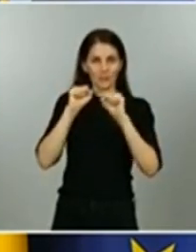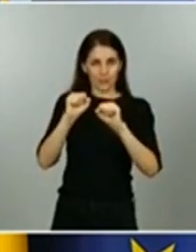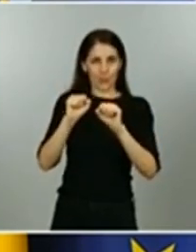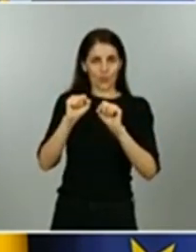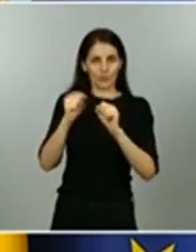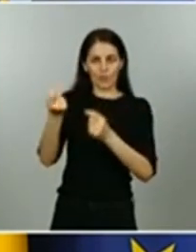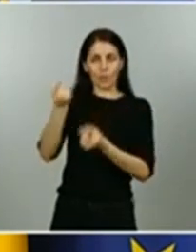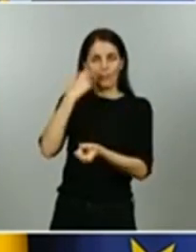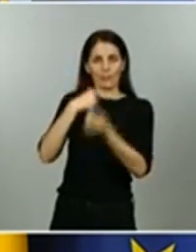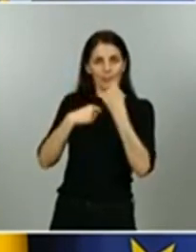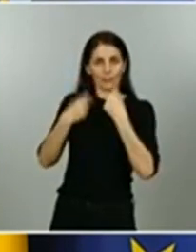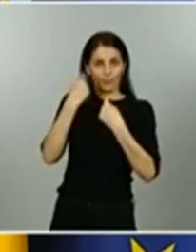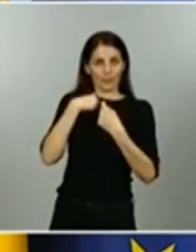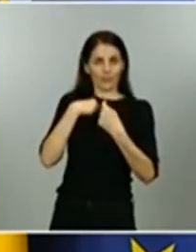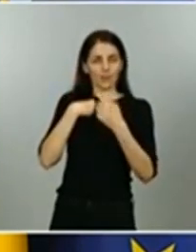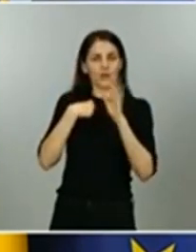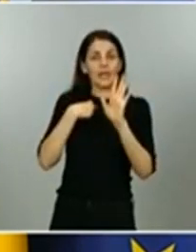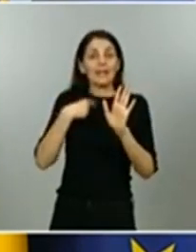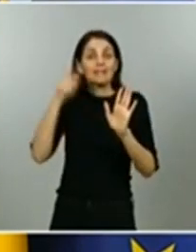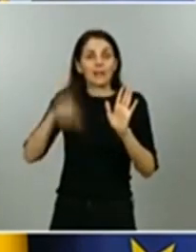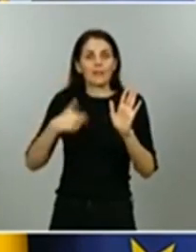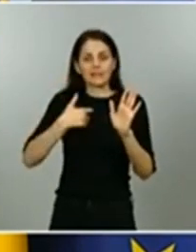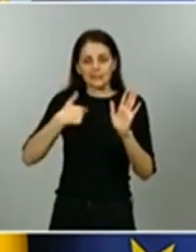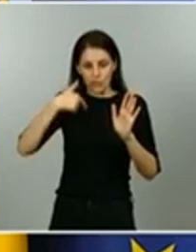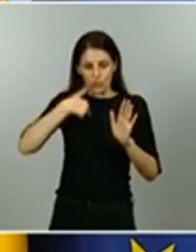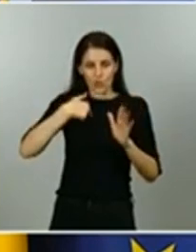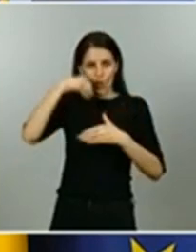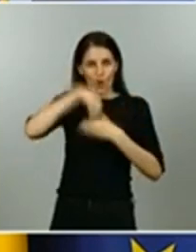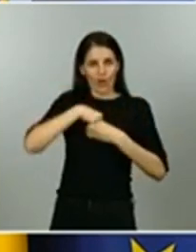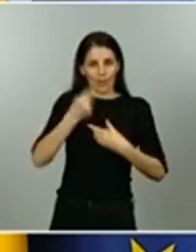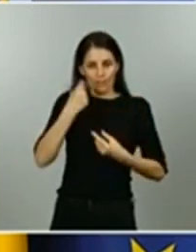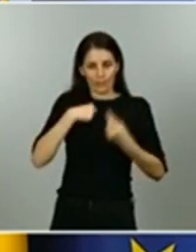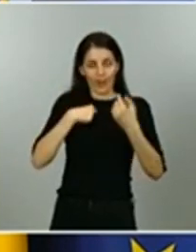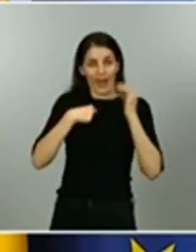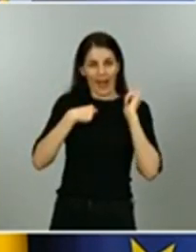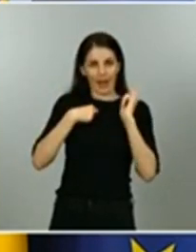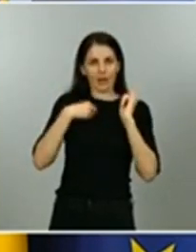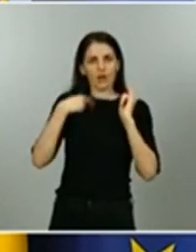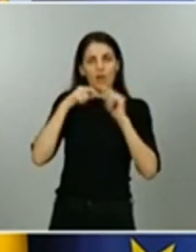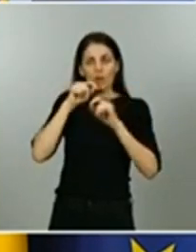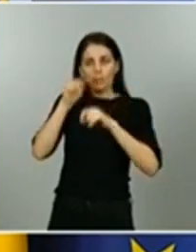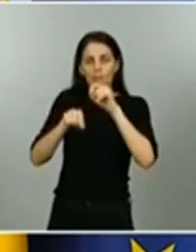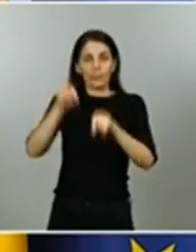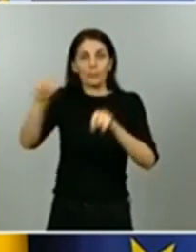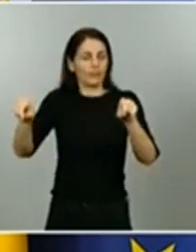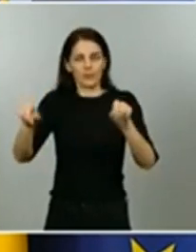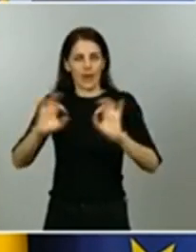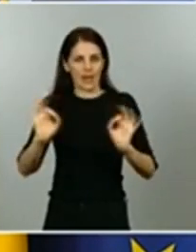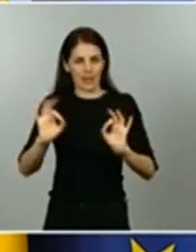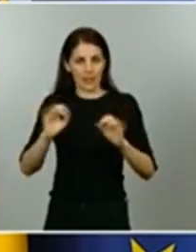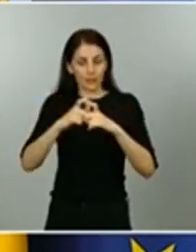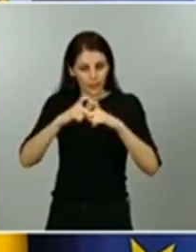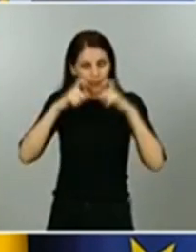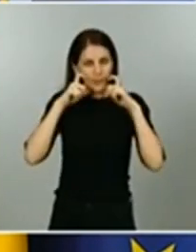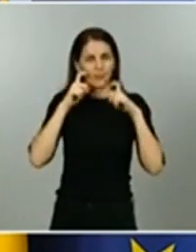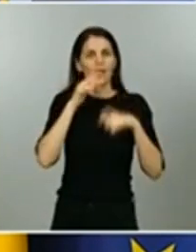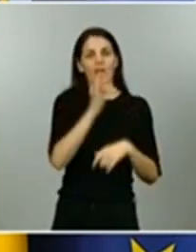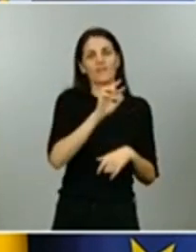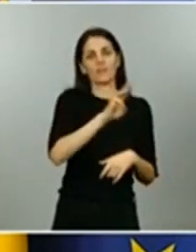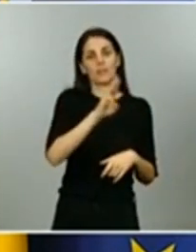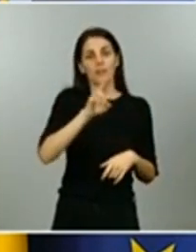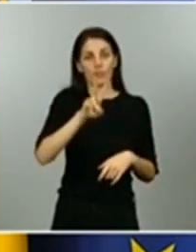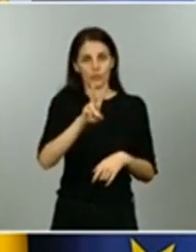que está infectado para transmitir a otros pero en menor grado por lo tanto el uso de las mascarillas FFP2 está indicado para personas sanas